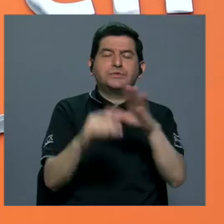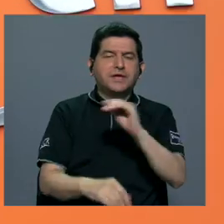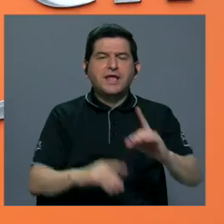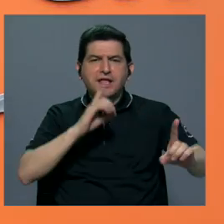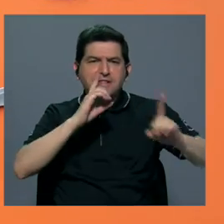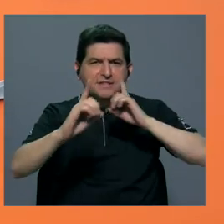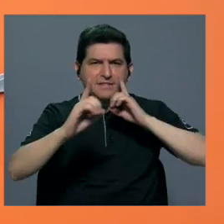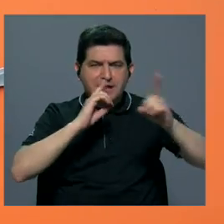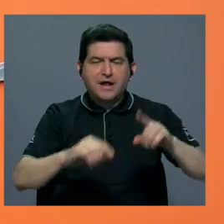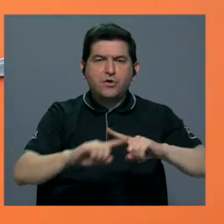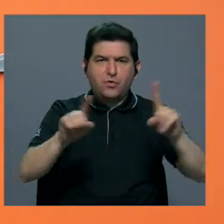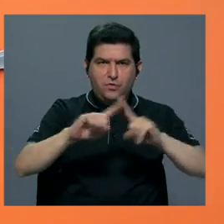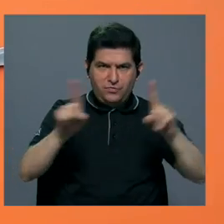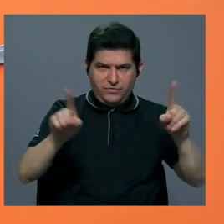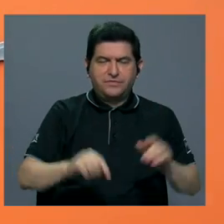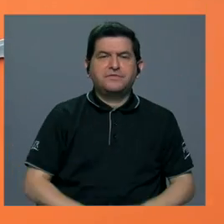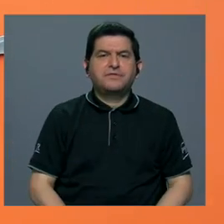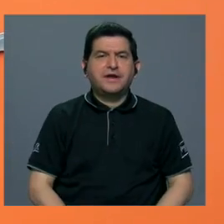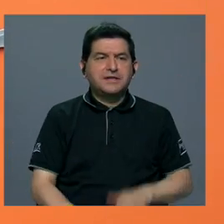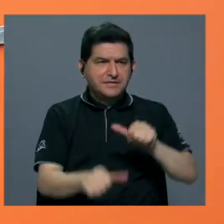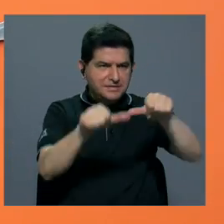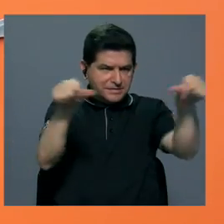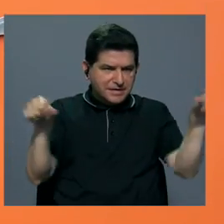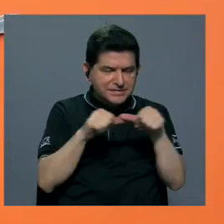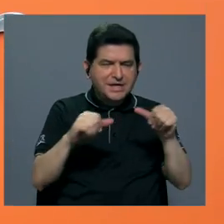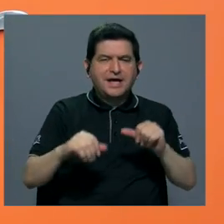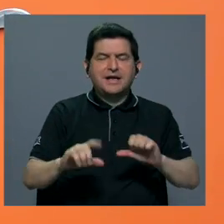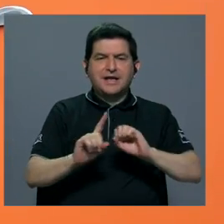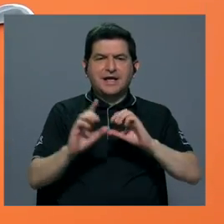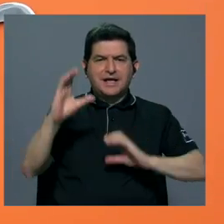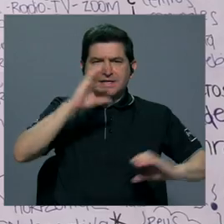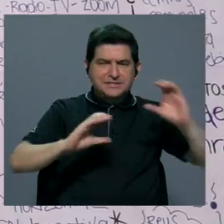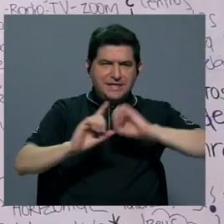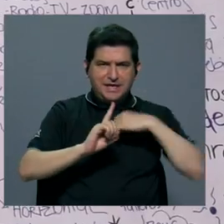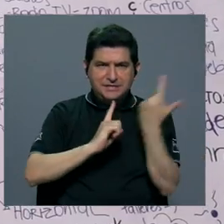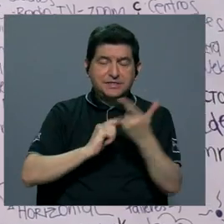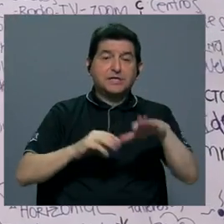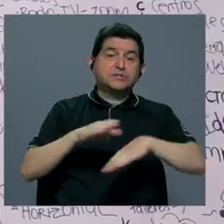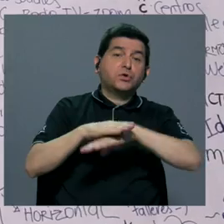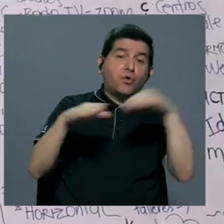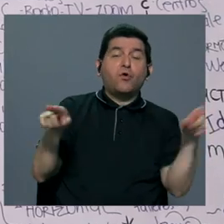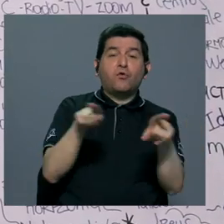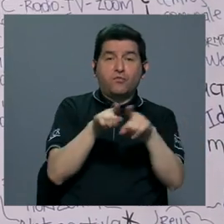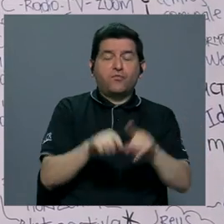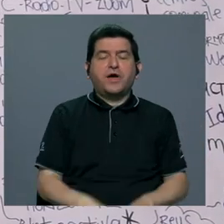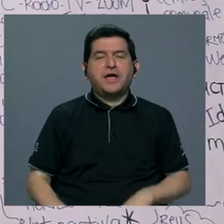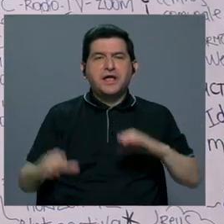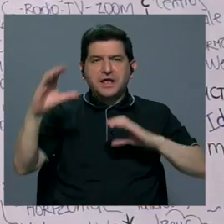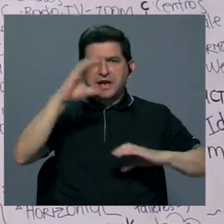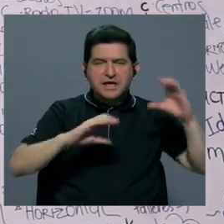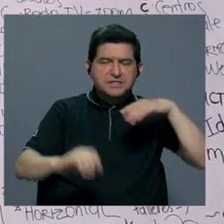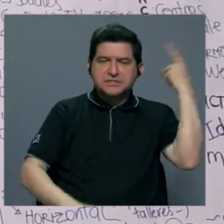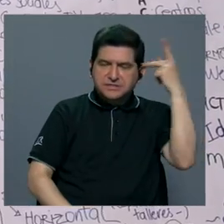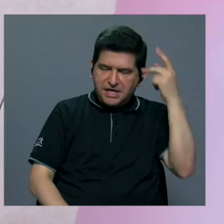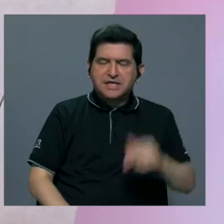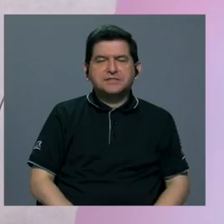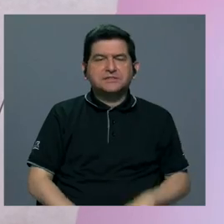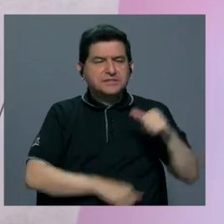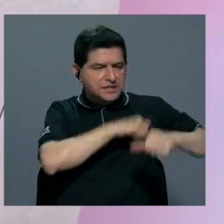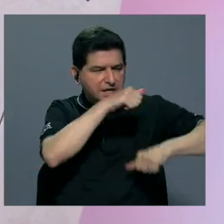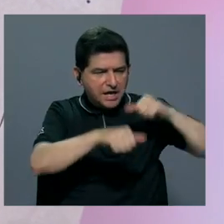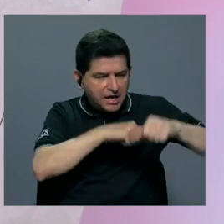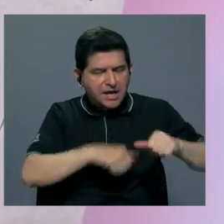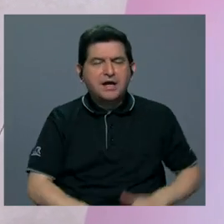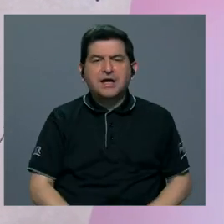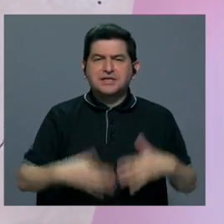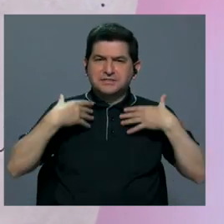dialogar con otras disciplinas de las ciencias sociales o fuera de ella, con ciencias políticas, con antropología, con